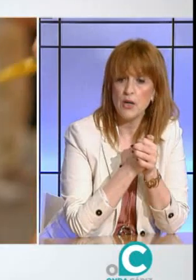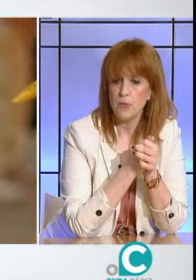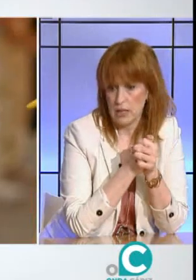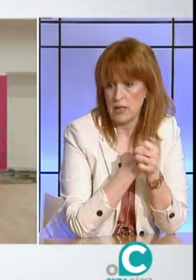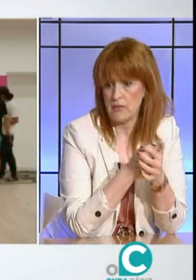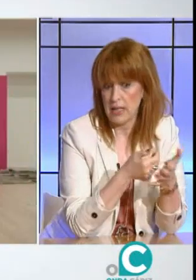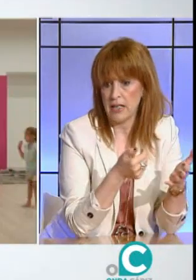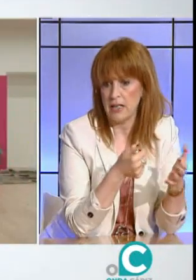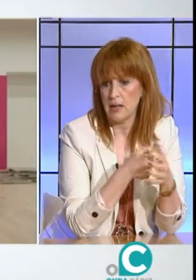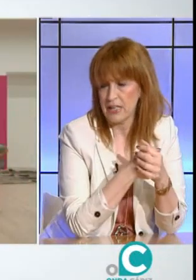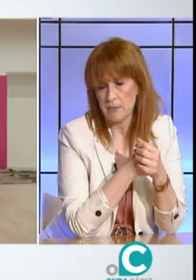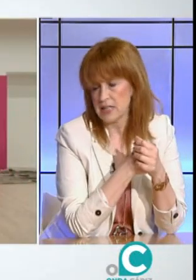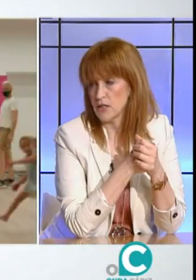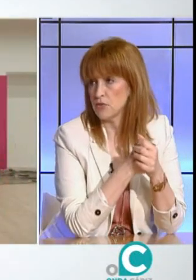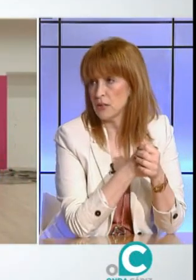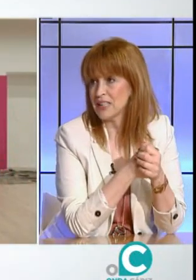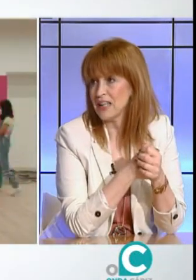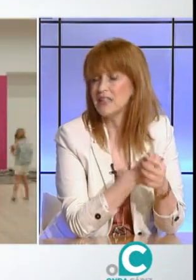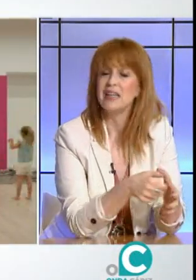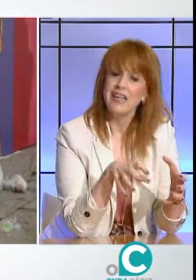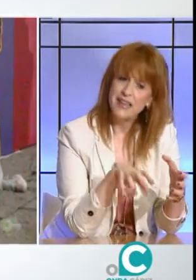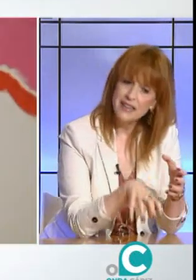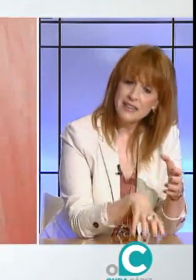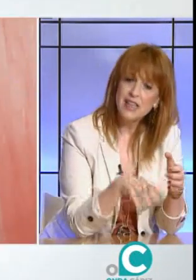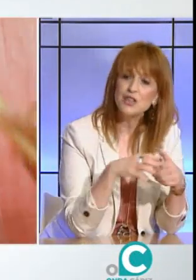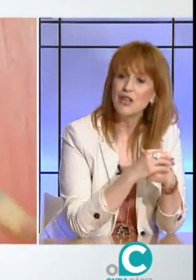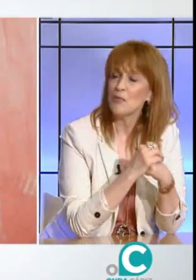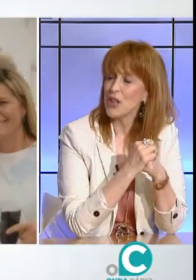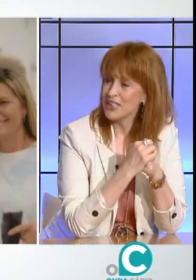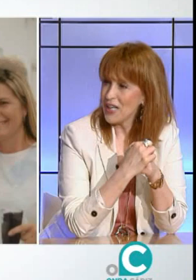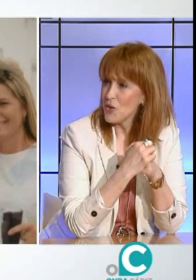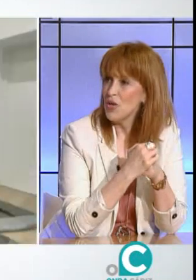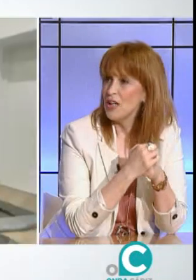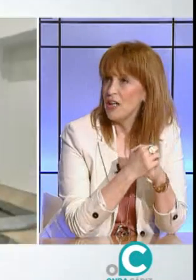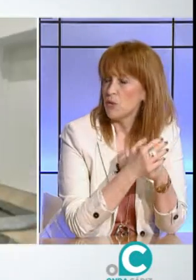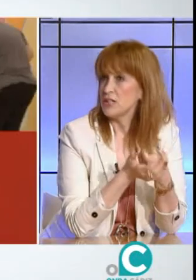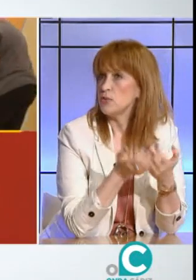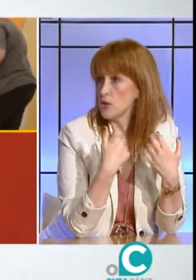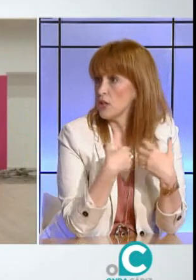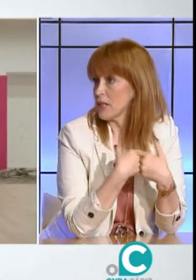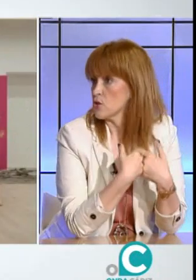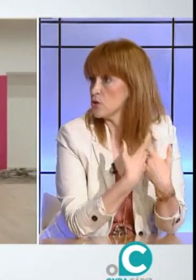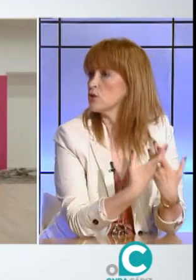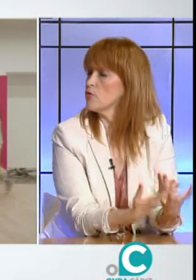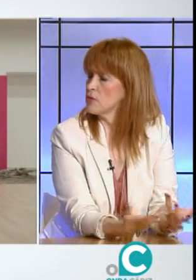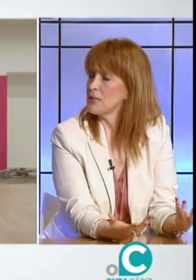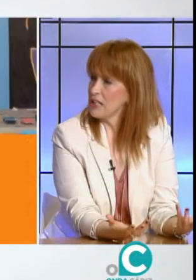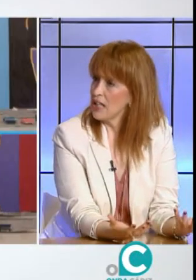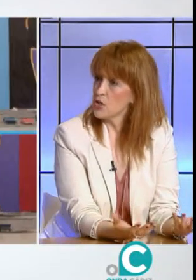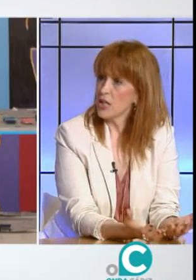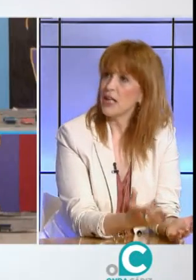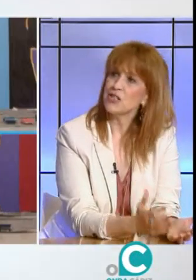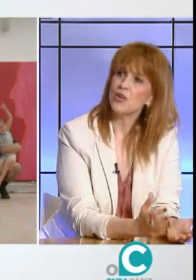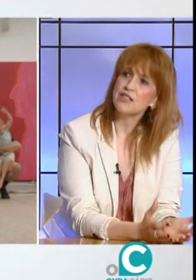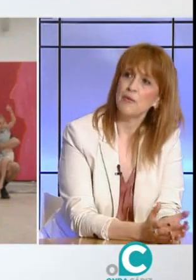servicios, porque la verdad que en la pandemia han sido fundamentales. Y este año hemos centrado en una institución que para nosotros es fundamental